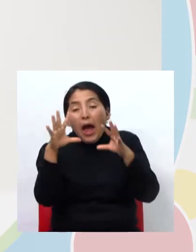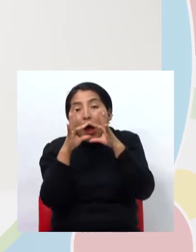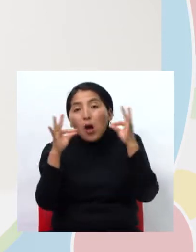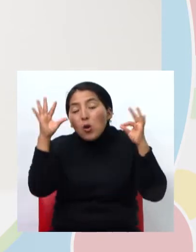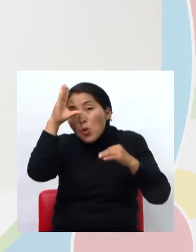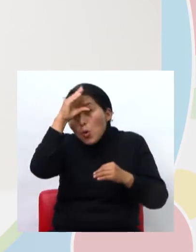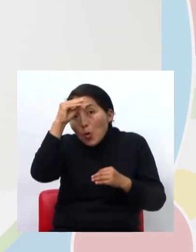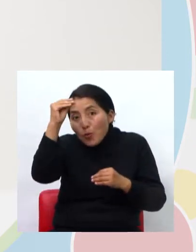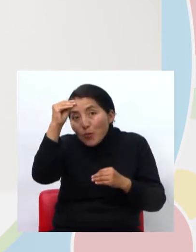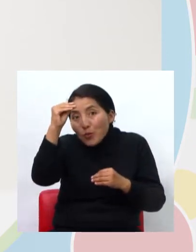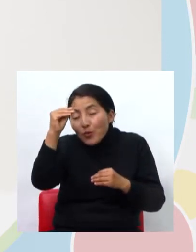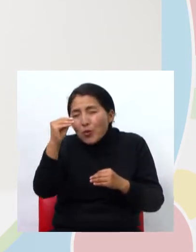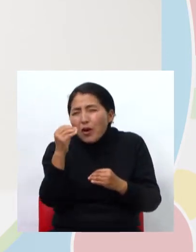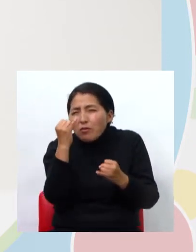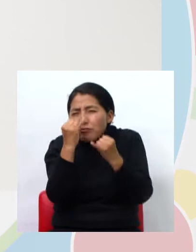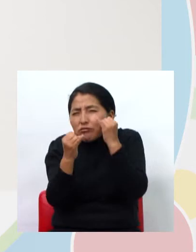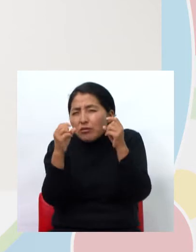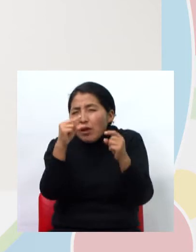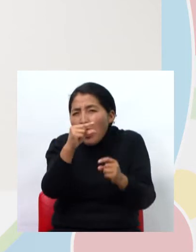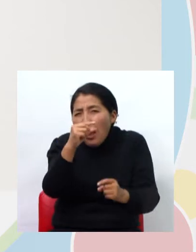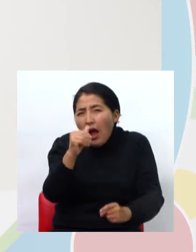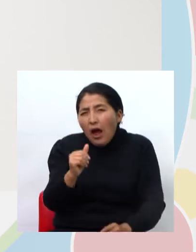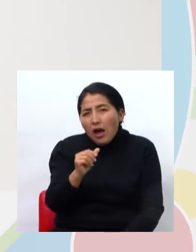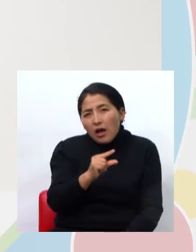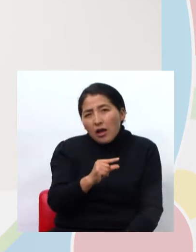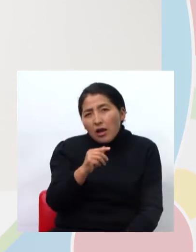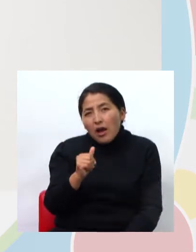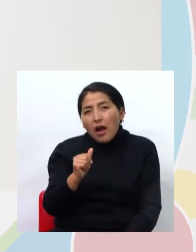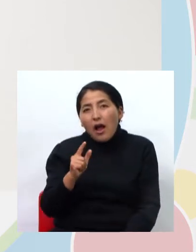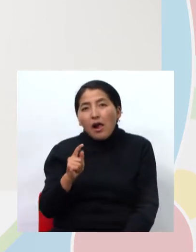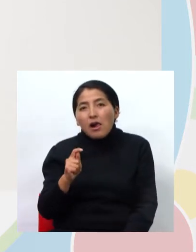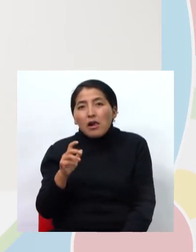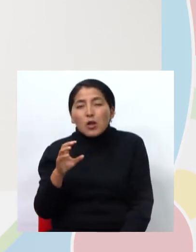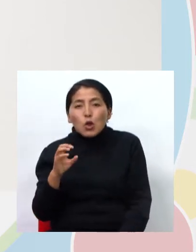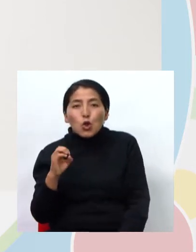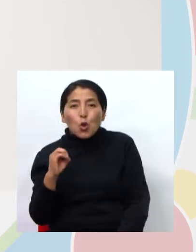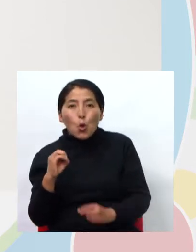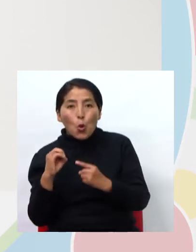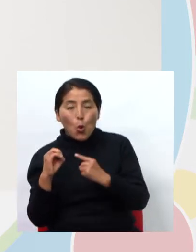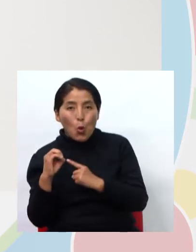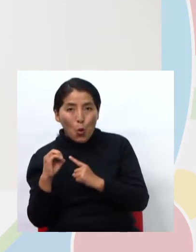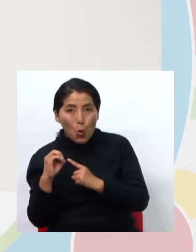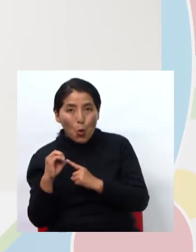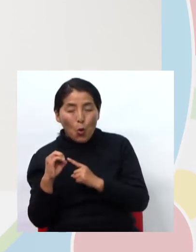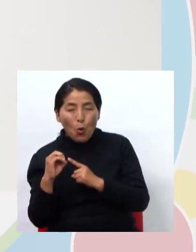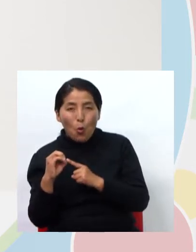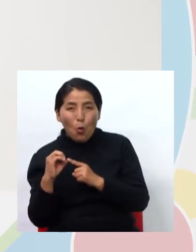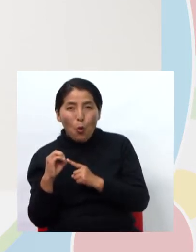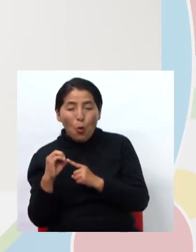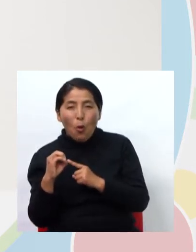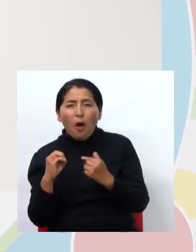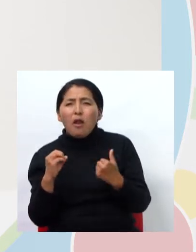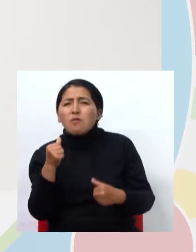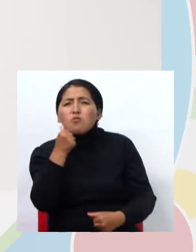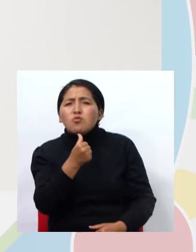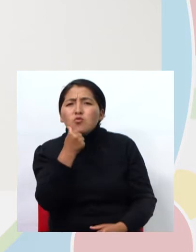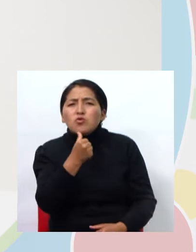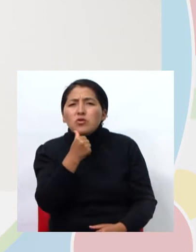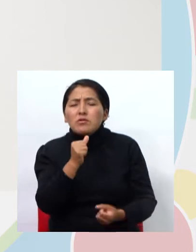gatito. Fíjense en la última letra que está en el cuadro. Ahora, en femenino,